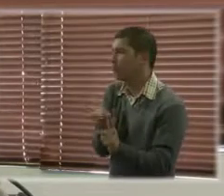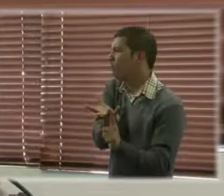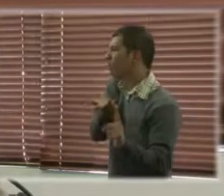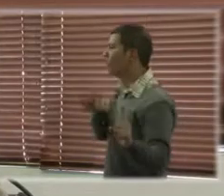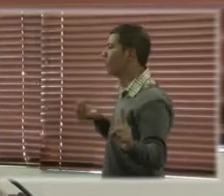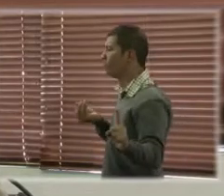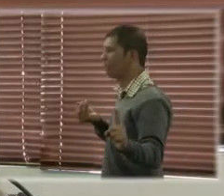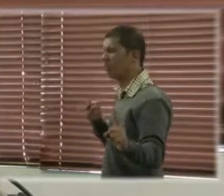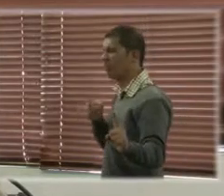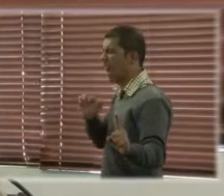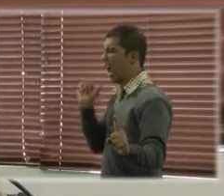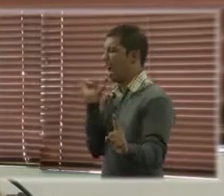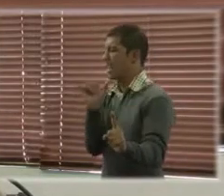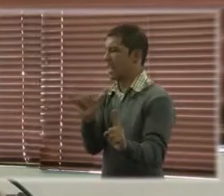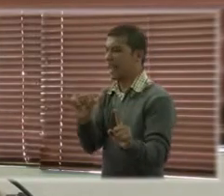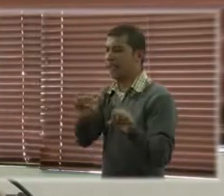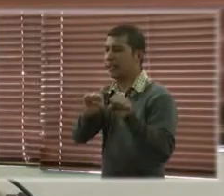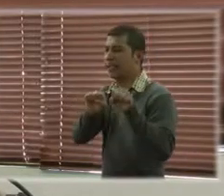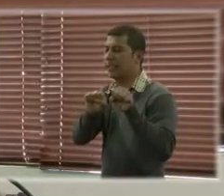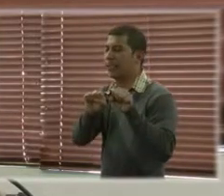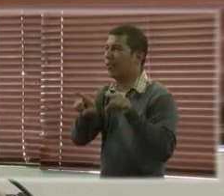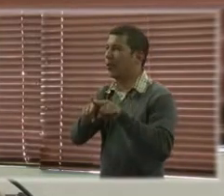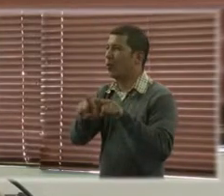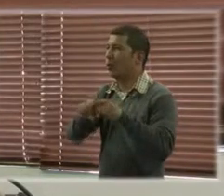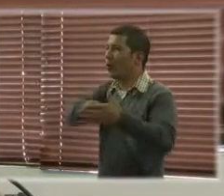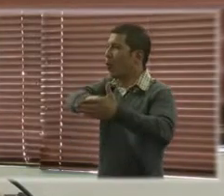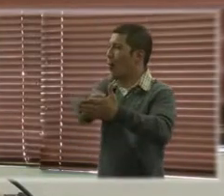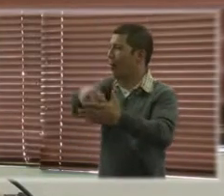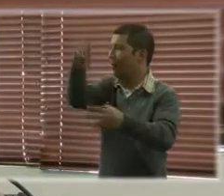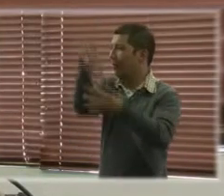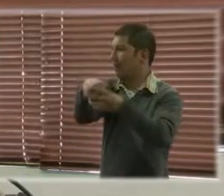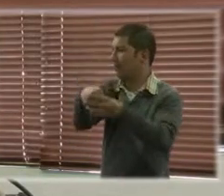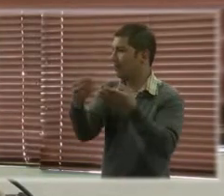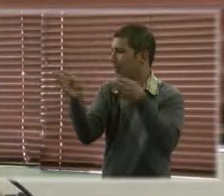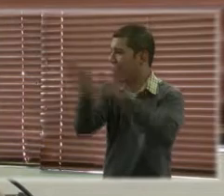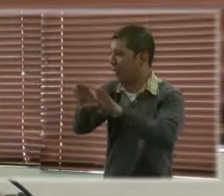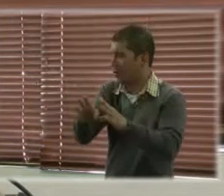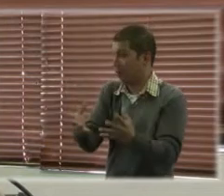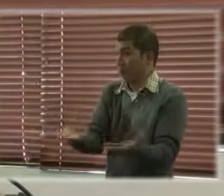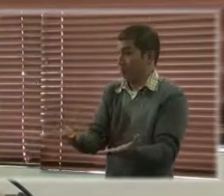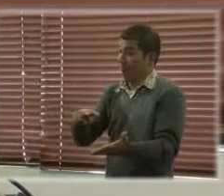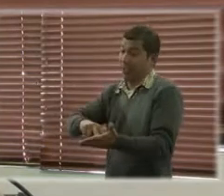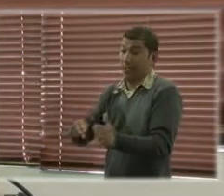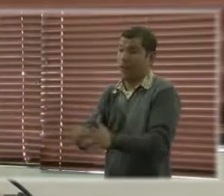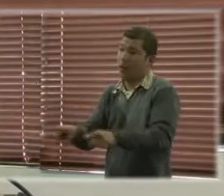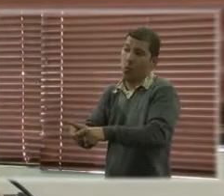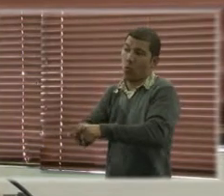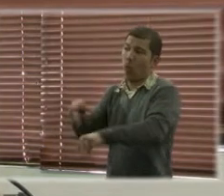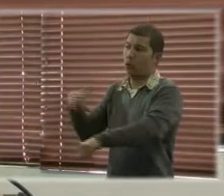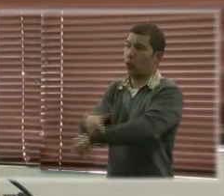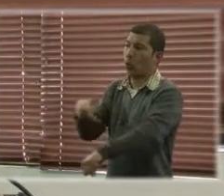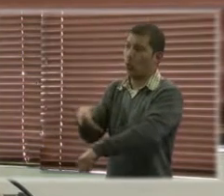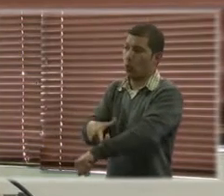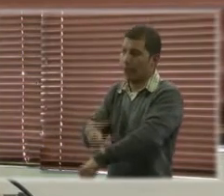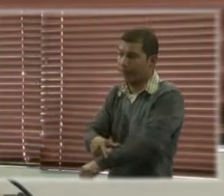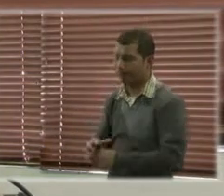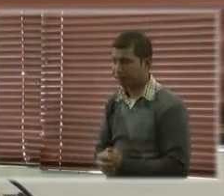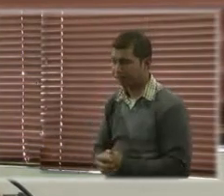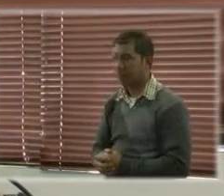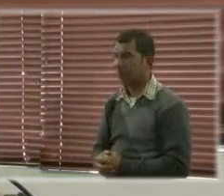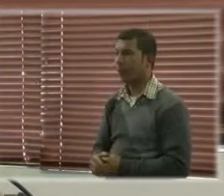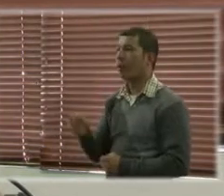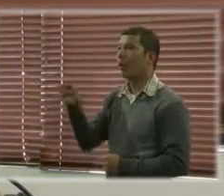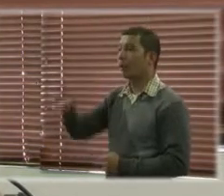de Naciones Unidas contra la Tortura ha definido eso como un acto de tortura. También las restricciones prolongadas, las